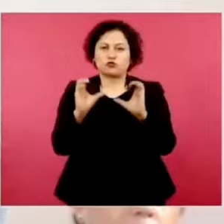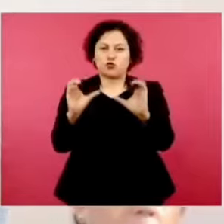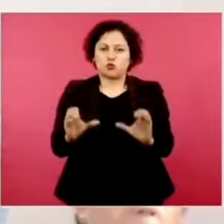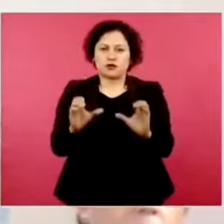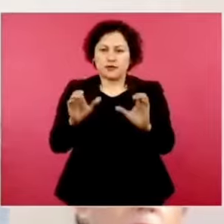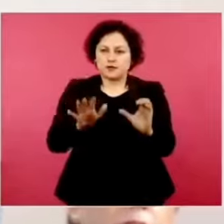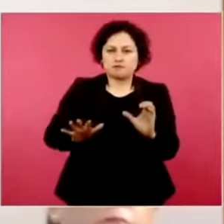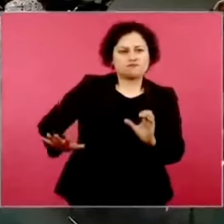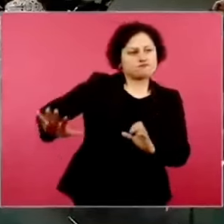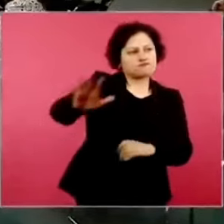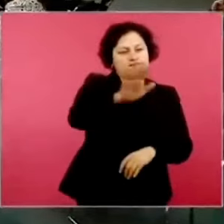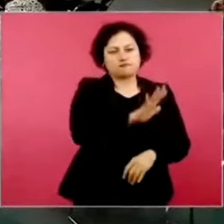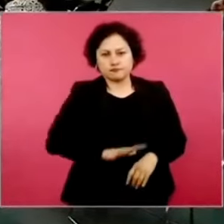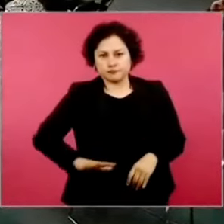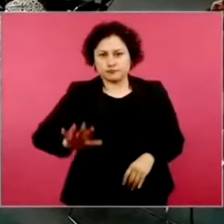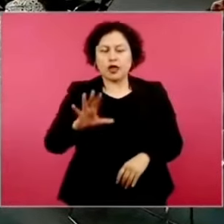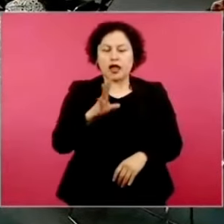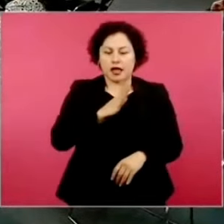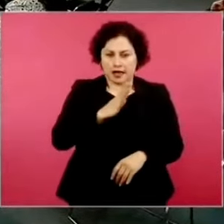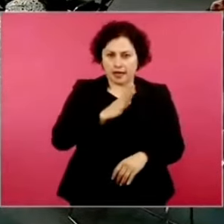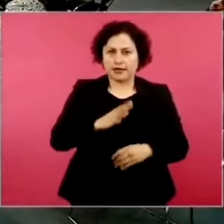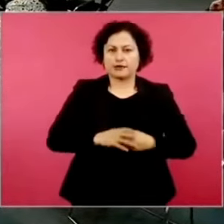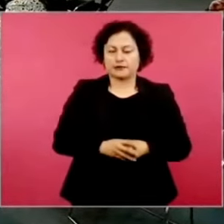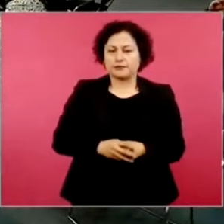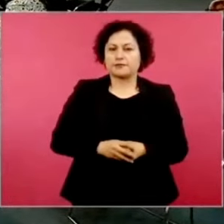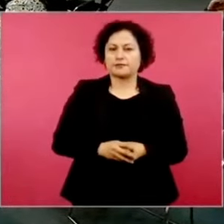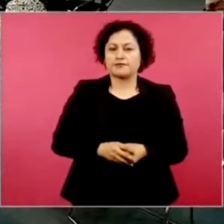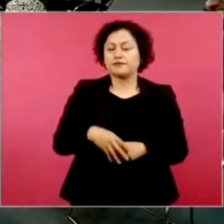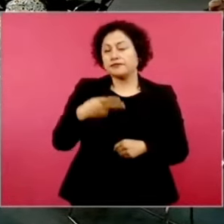pero es